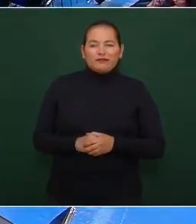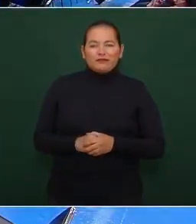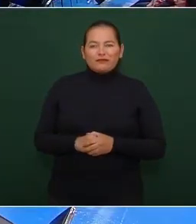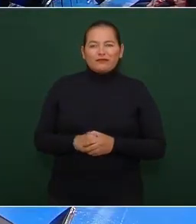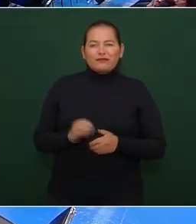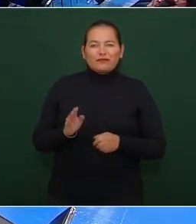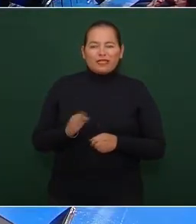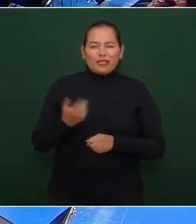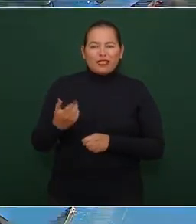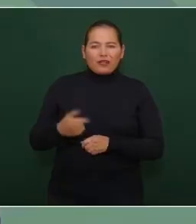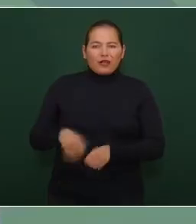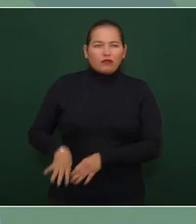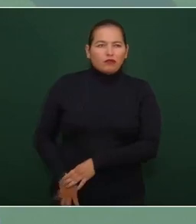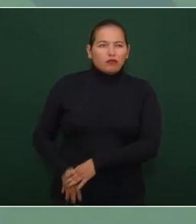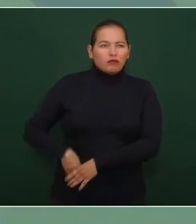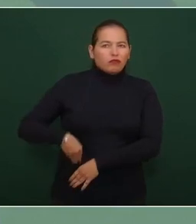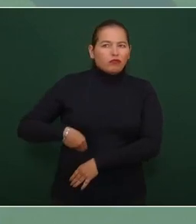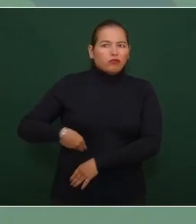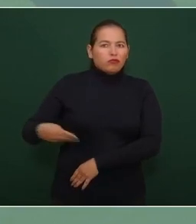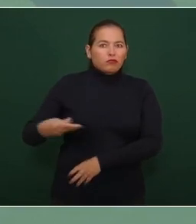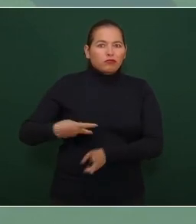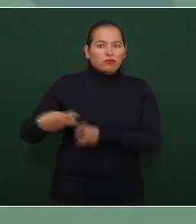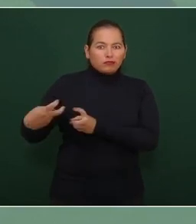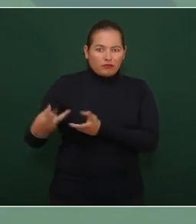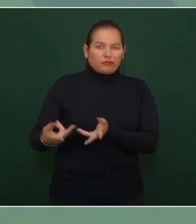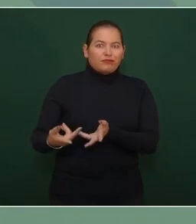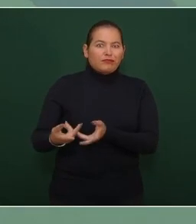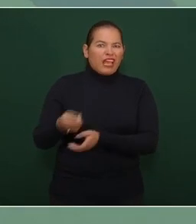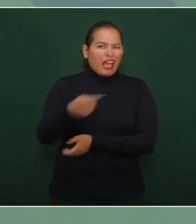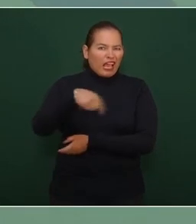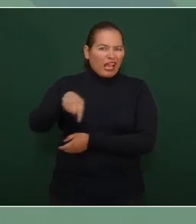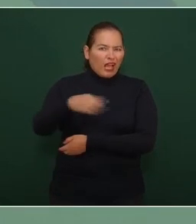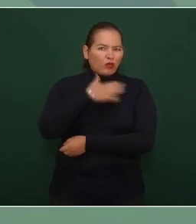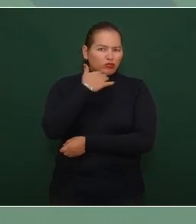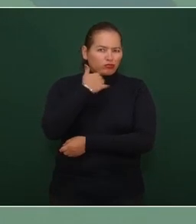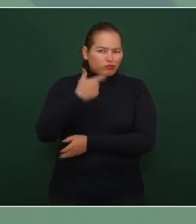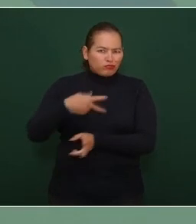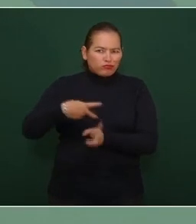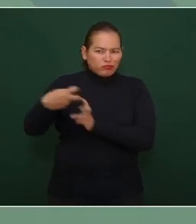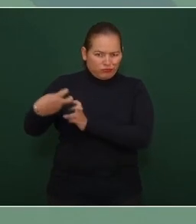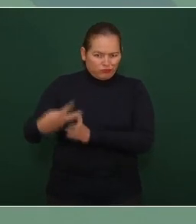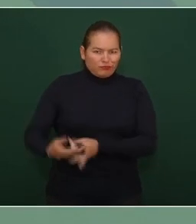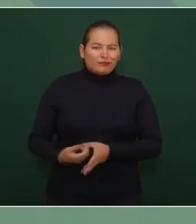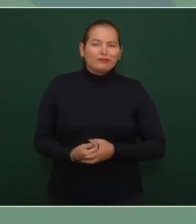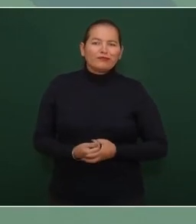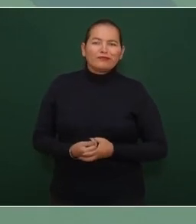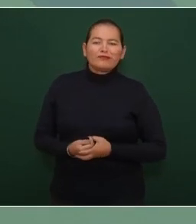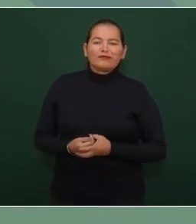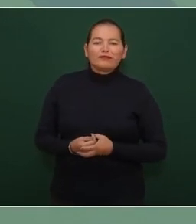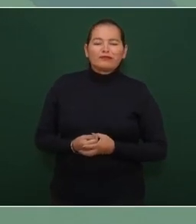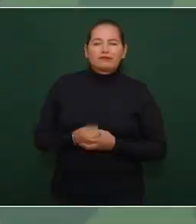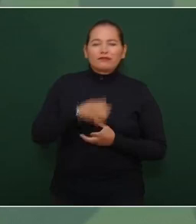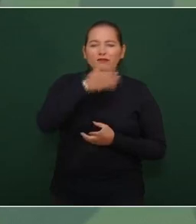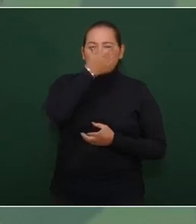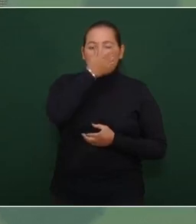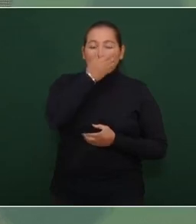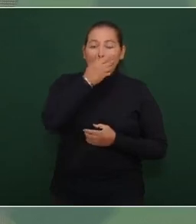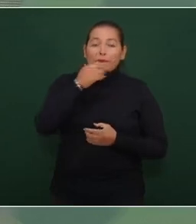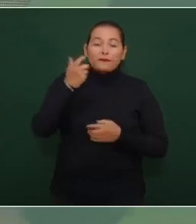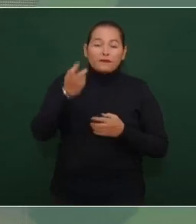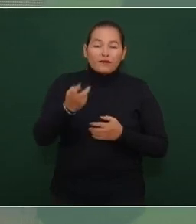la cartera porque son muy ladrones pero bueno eso era